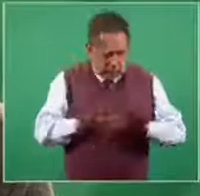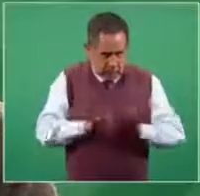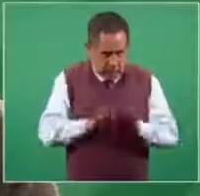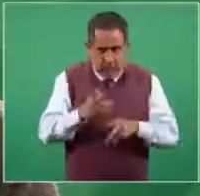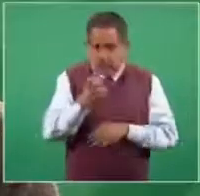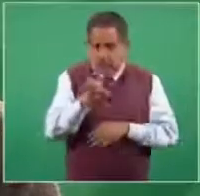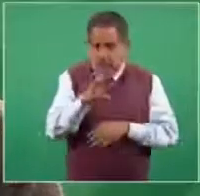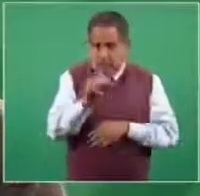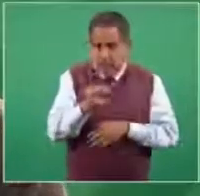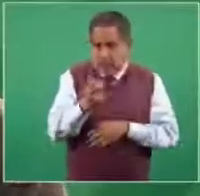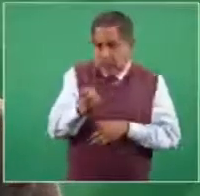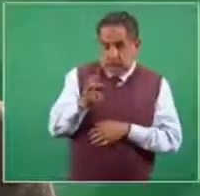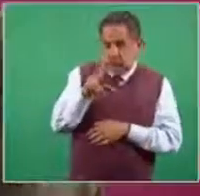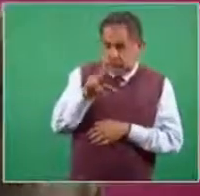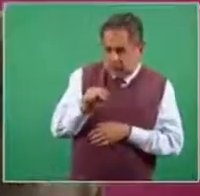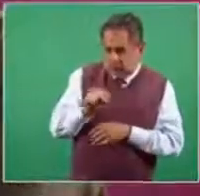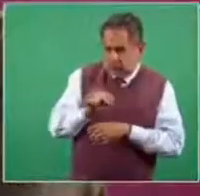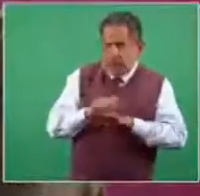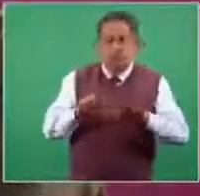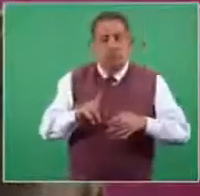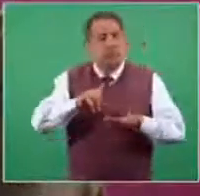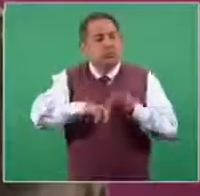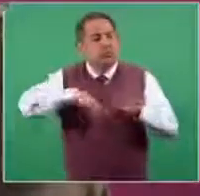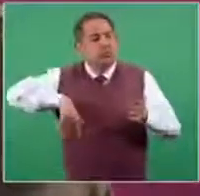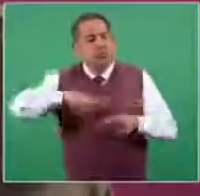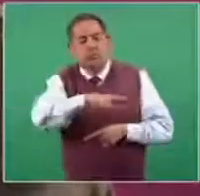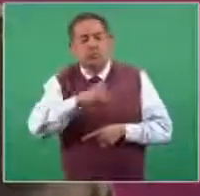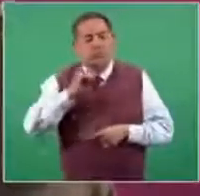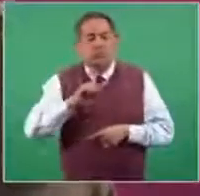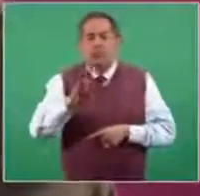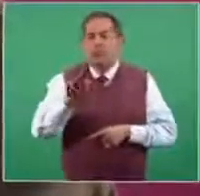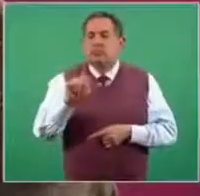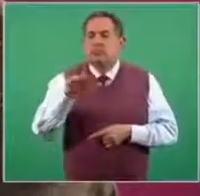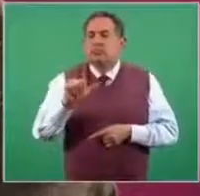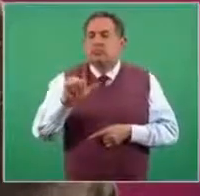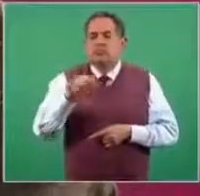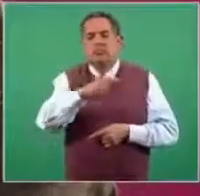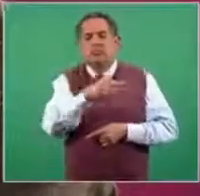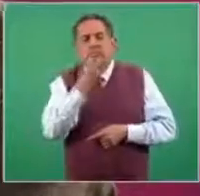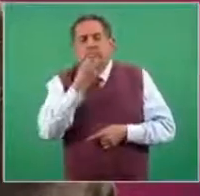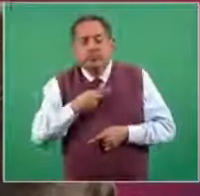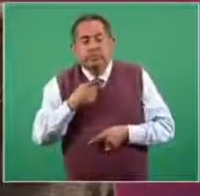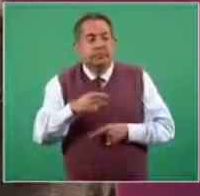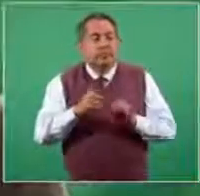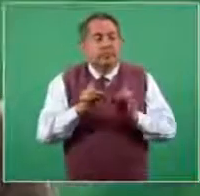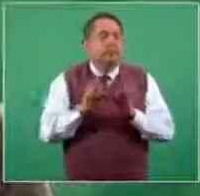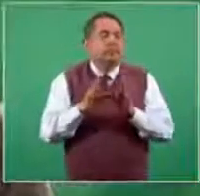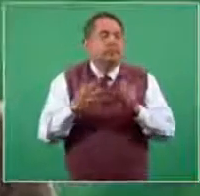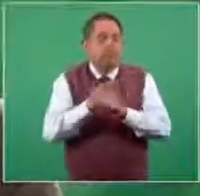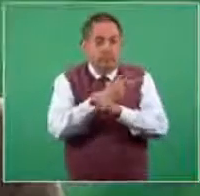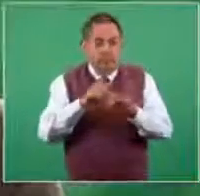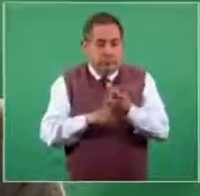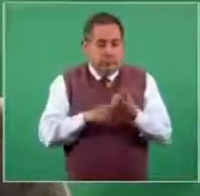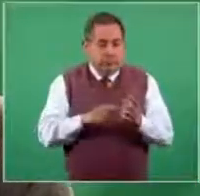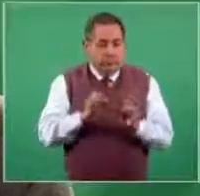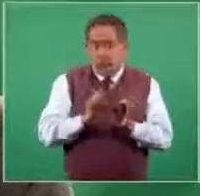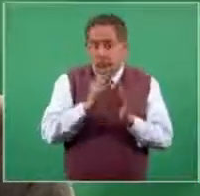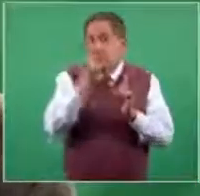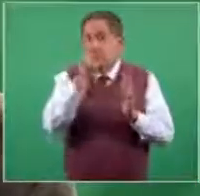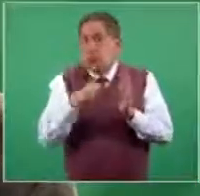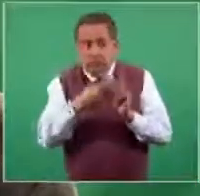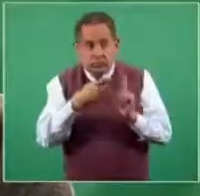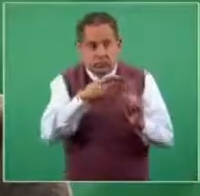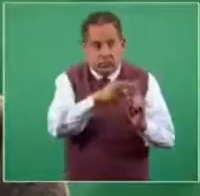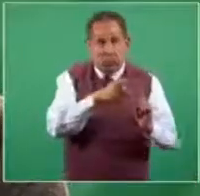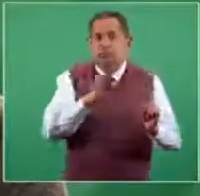no es así. ¿Qué está diciendo Blanca Valadez de Milenio? Está diciendo la circunstancia, y no es sólo en una ocasión,